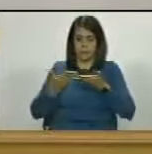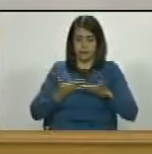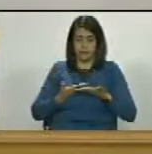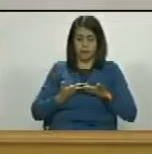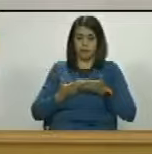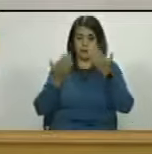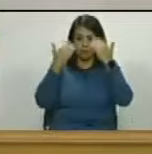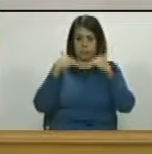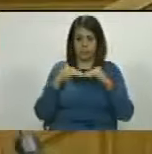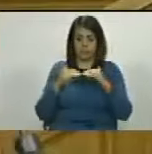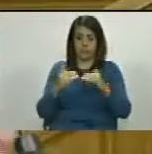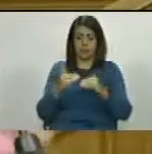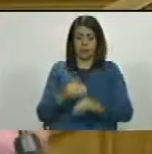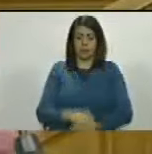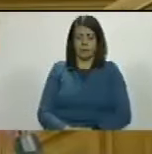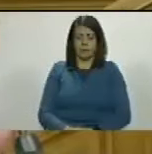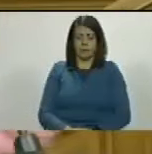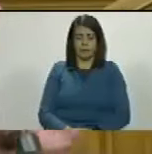secretaria. cuenta. Siguiente.